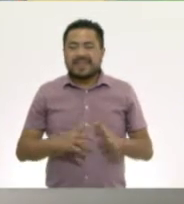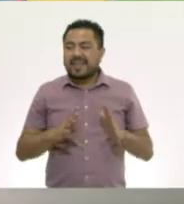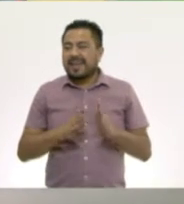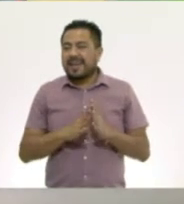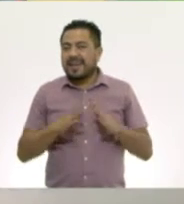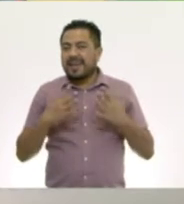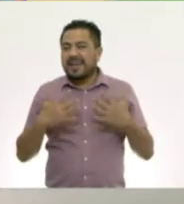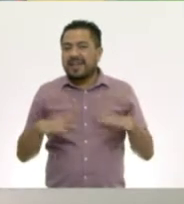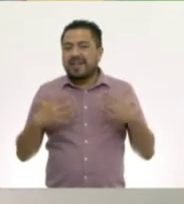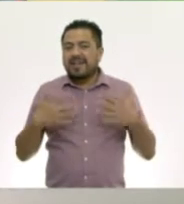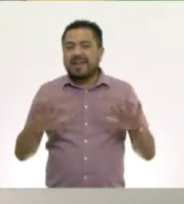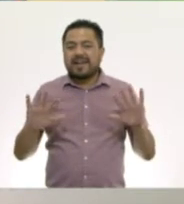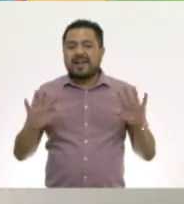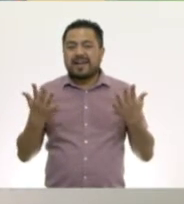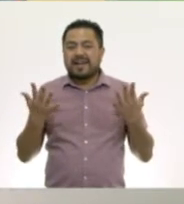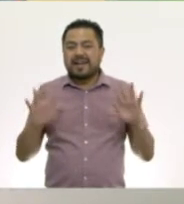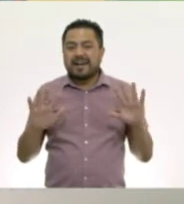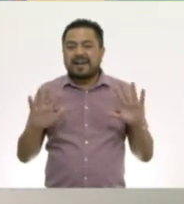¡Bravo!